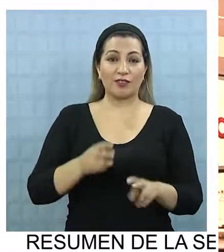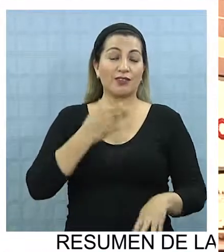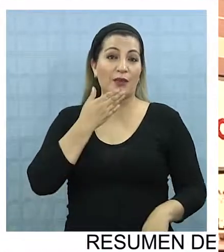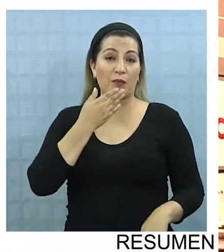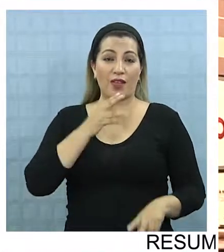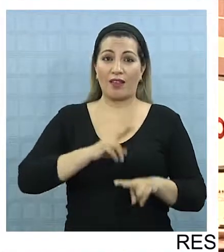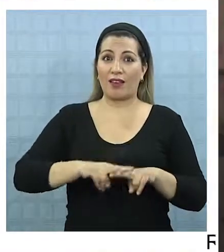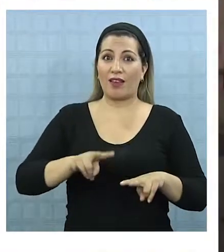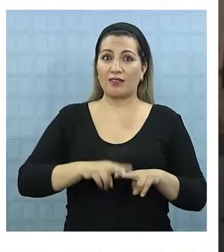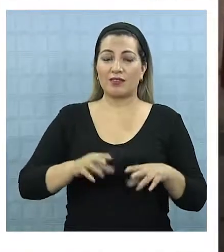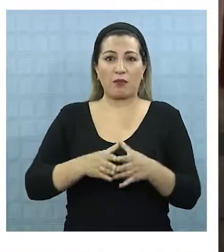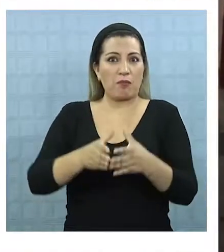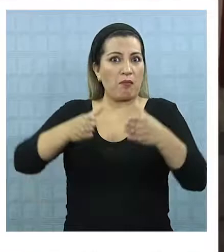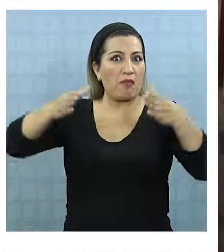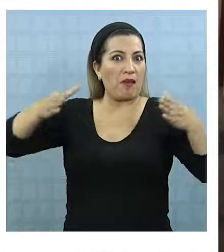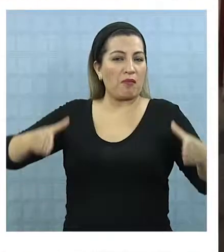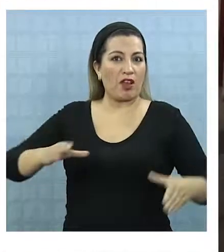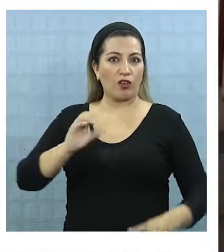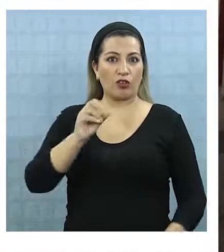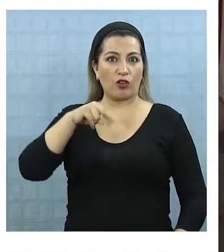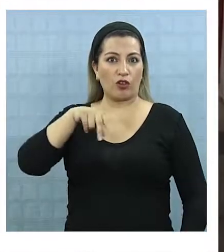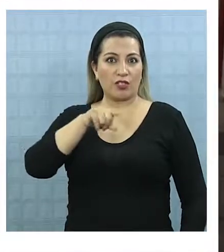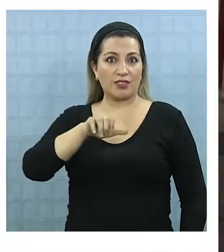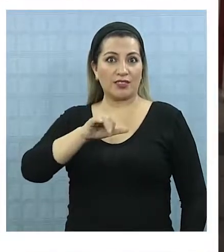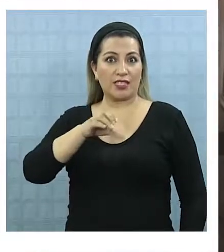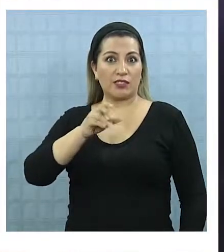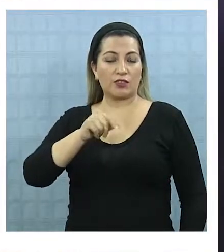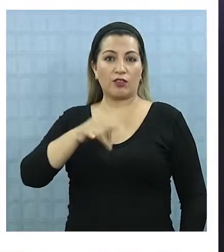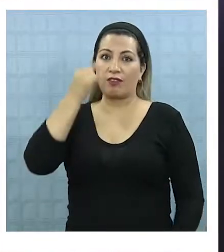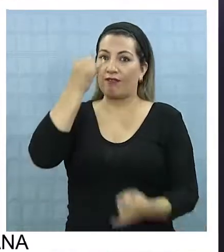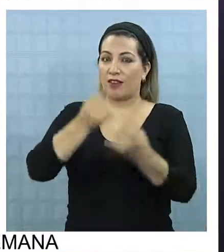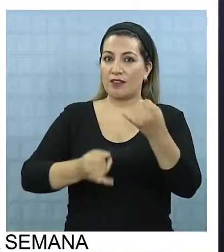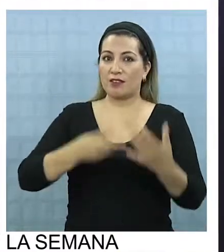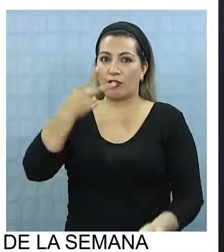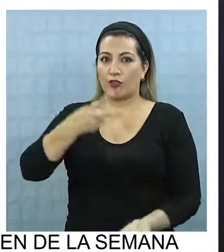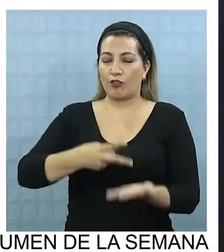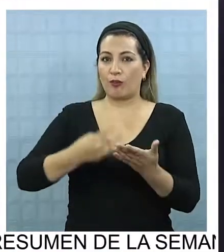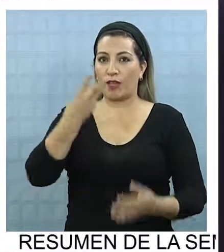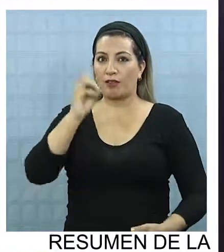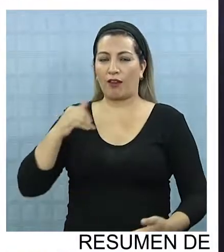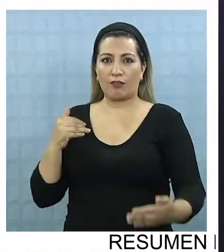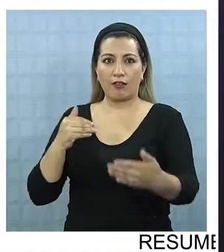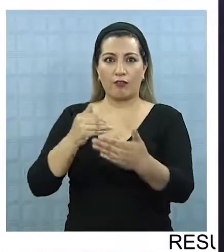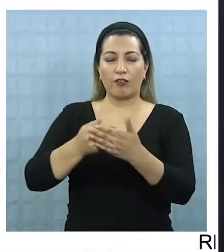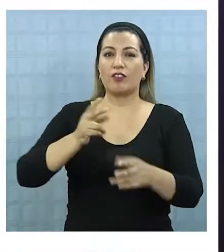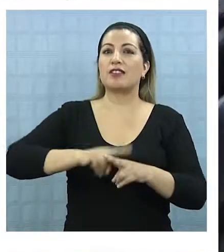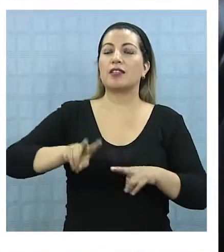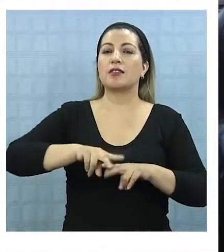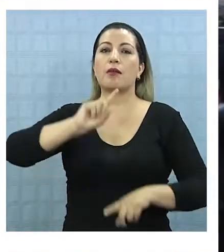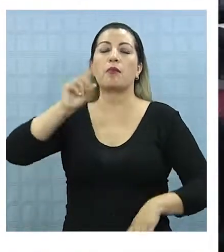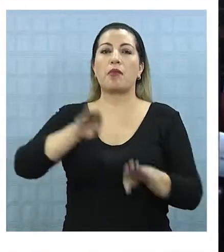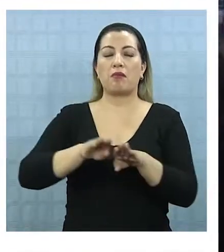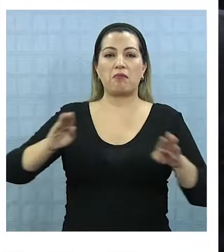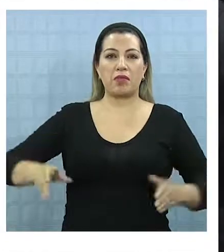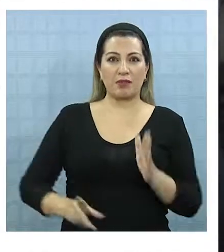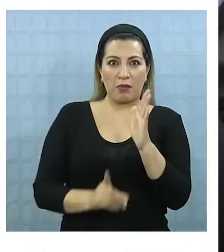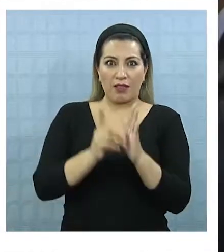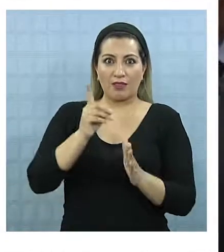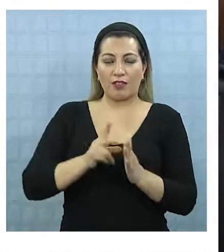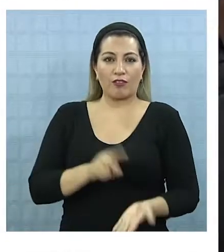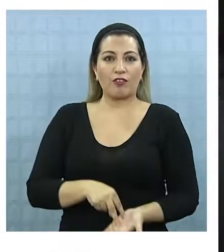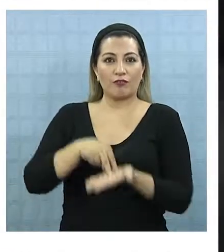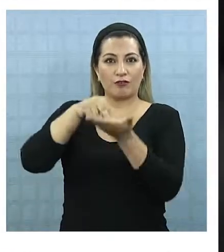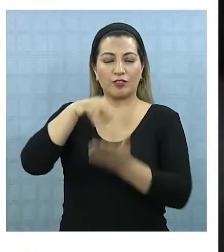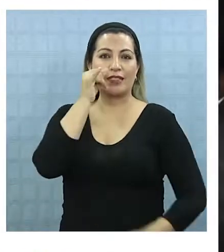de crear escenarios para la ampliación de la concesión que concluye el 2030, se constituyó la primera mesa para el desarrollo